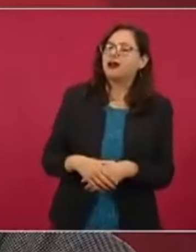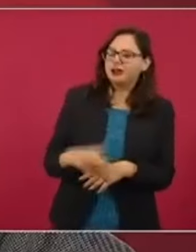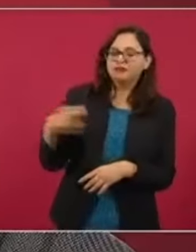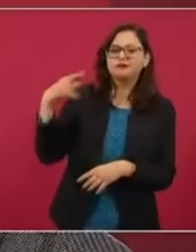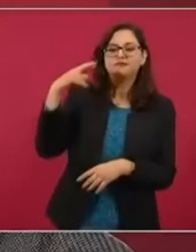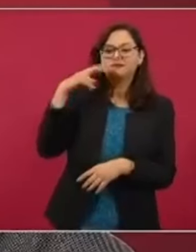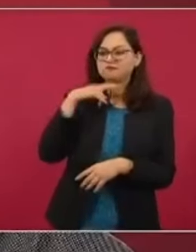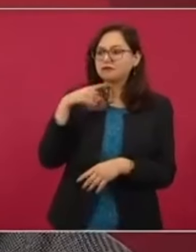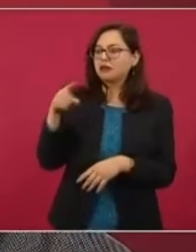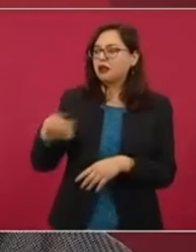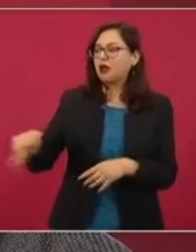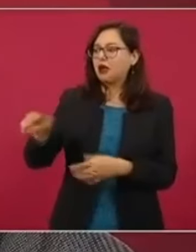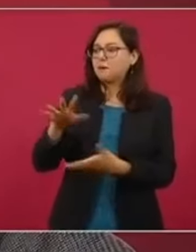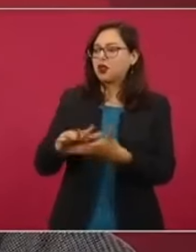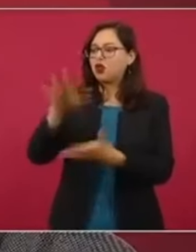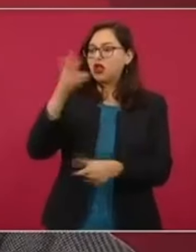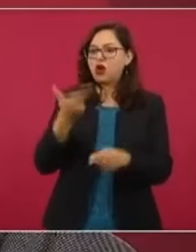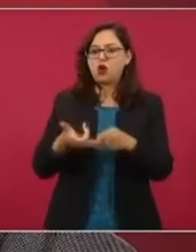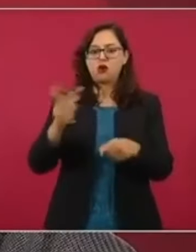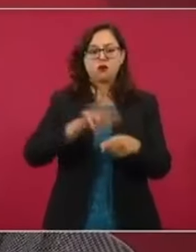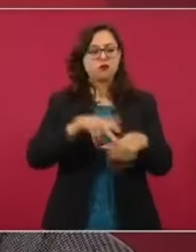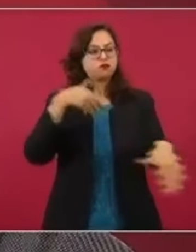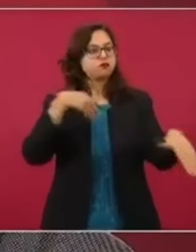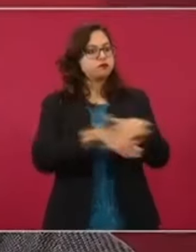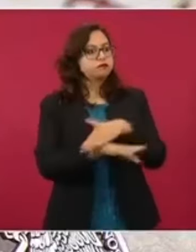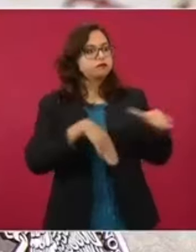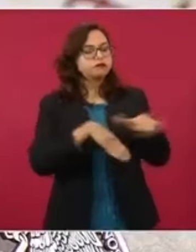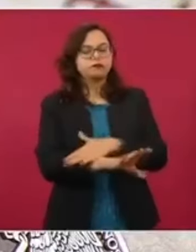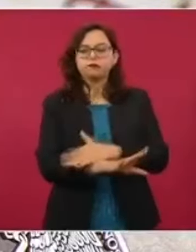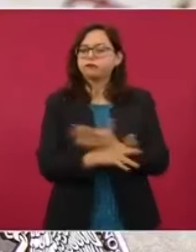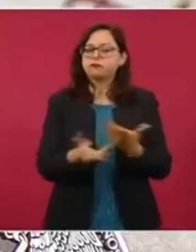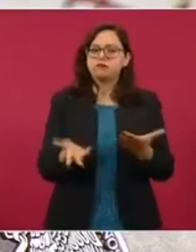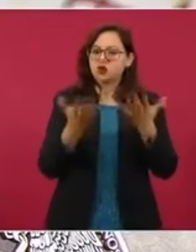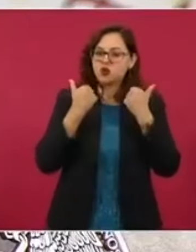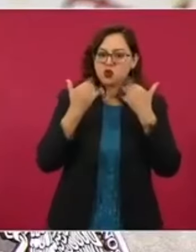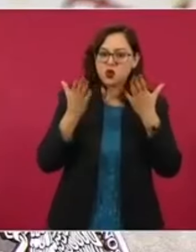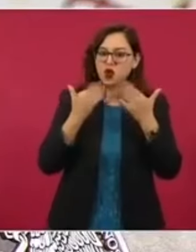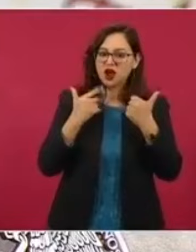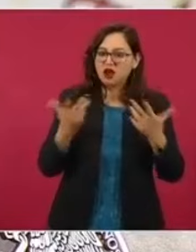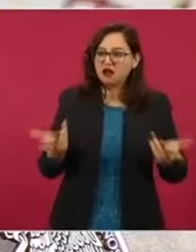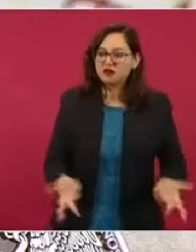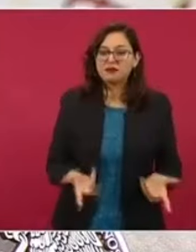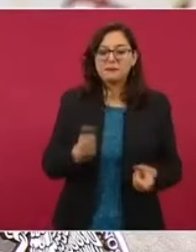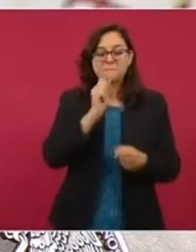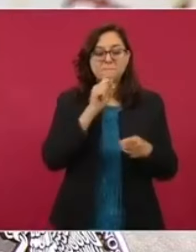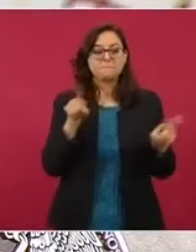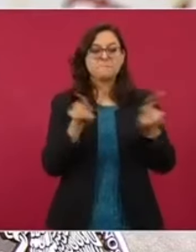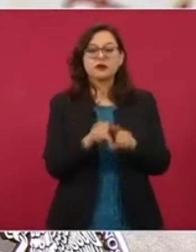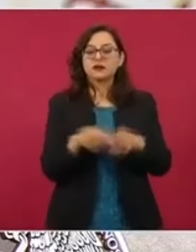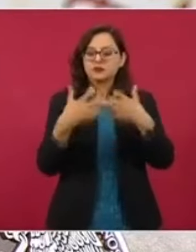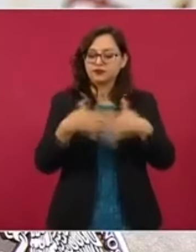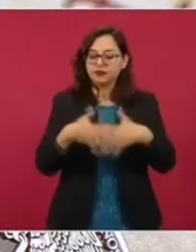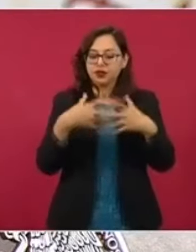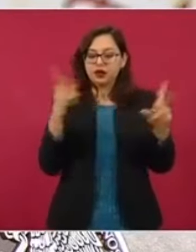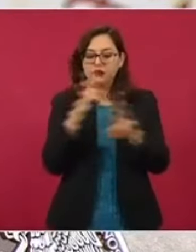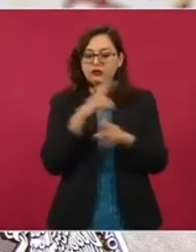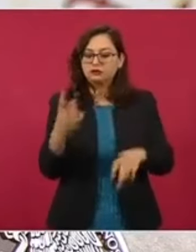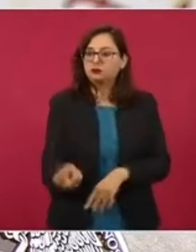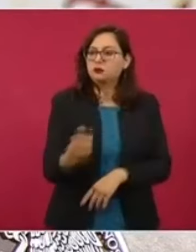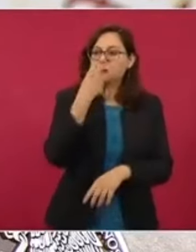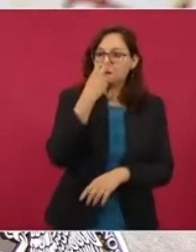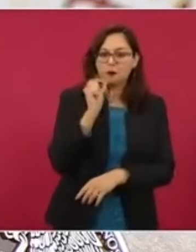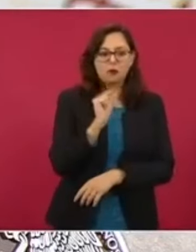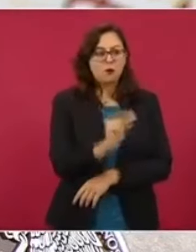no hay ocupación de camas, de ventilador desde luego, con afección importante. Y ahí se le dio esta